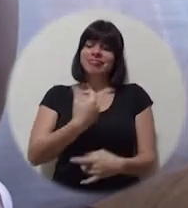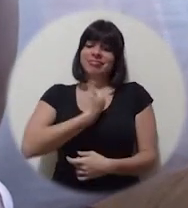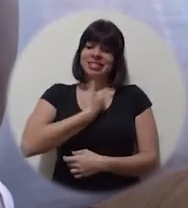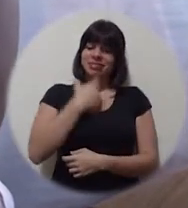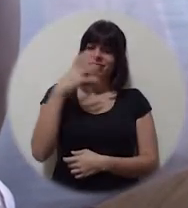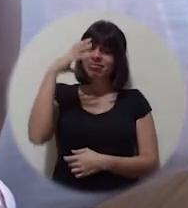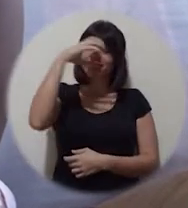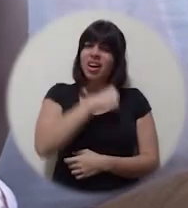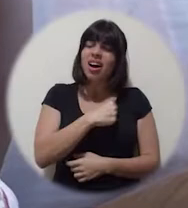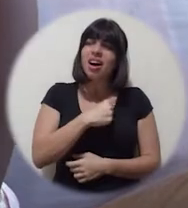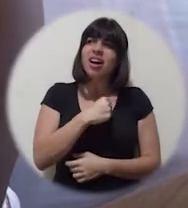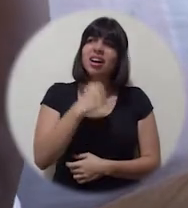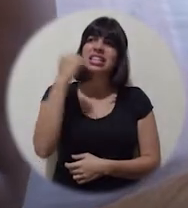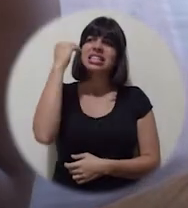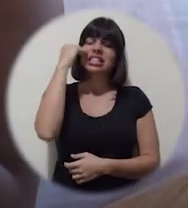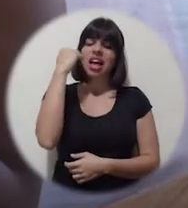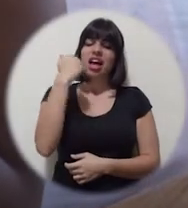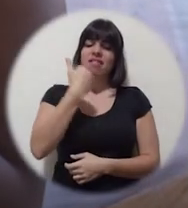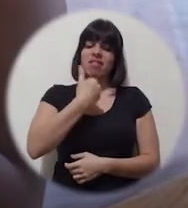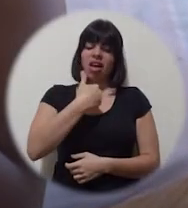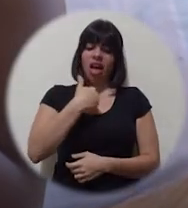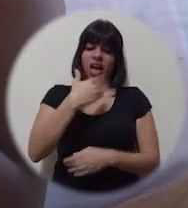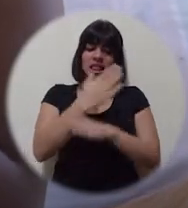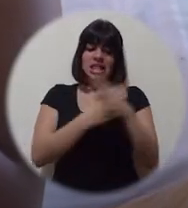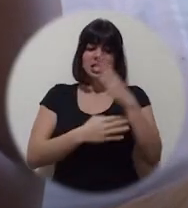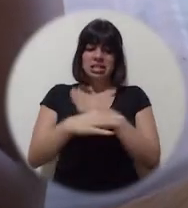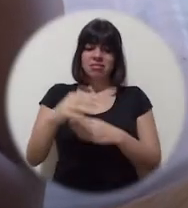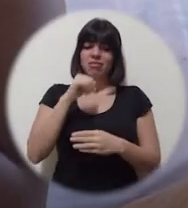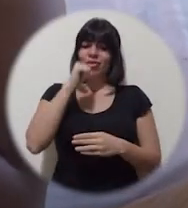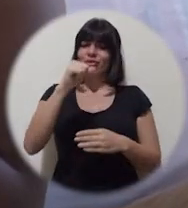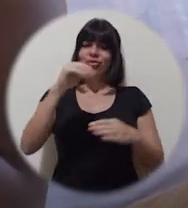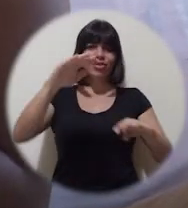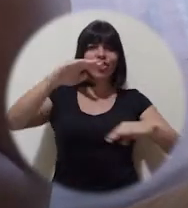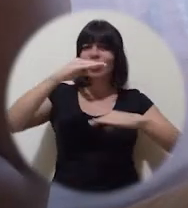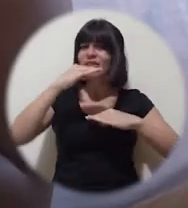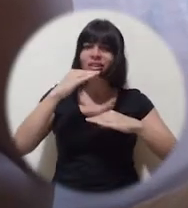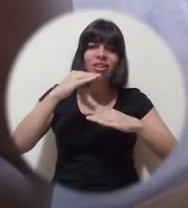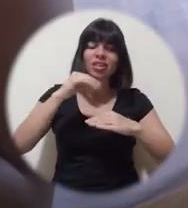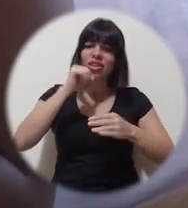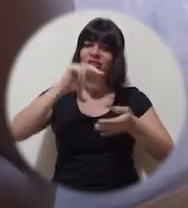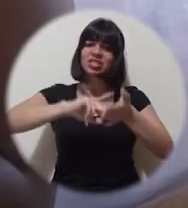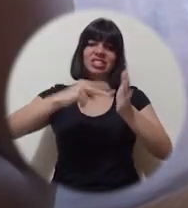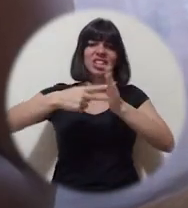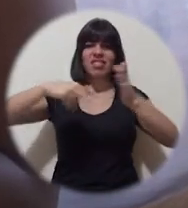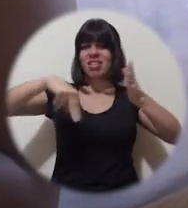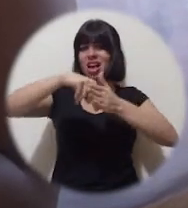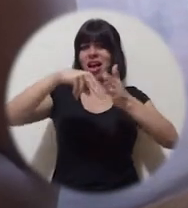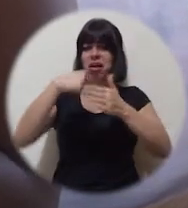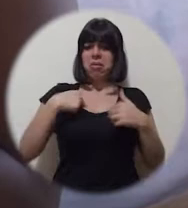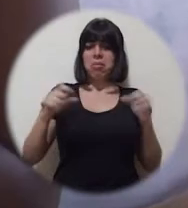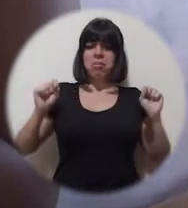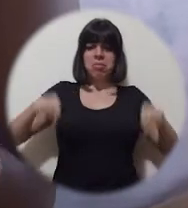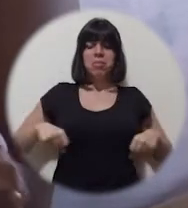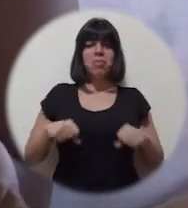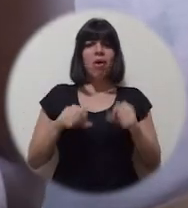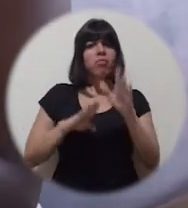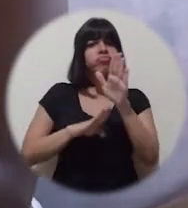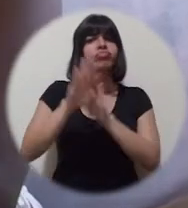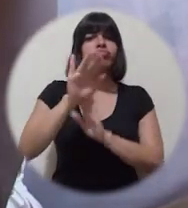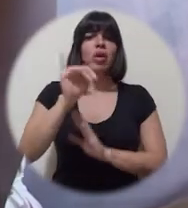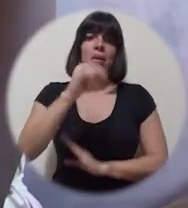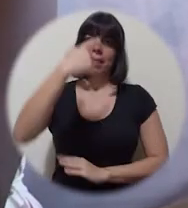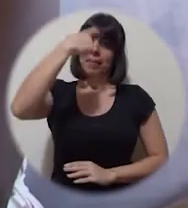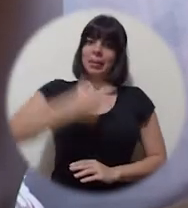que una discapacidad no es un condicionante, no es un impedimento para uno realizarse como